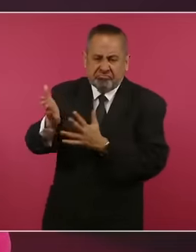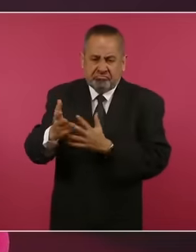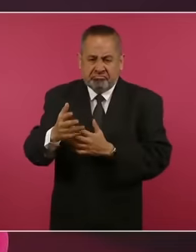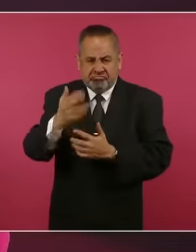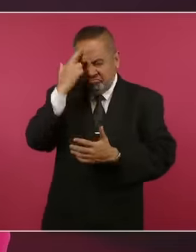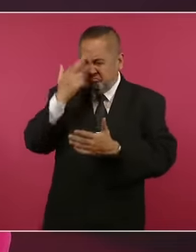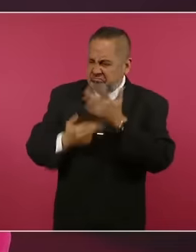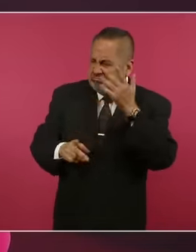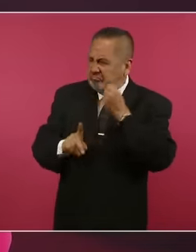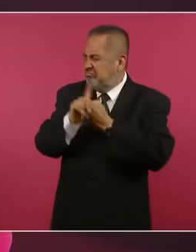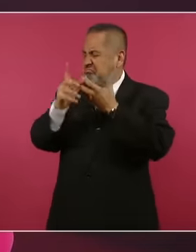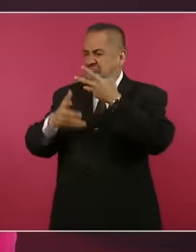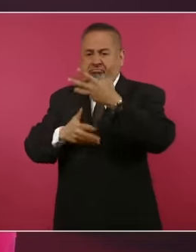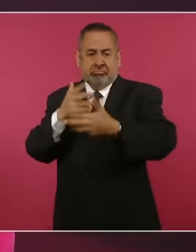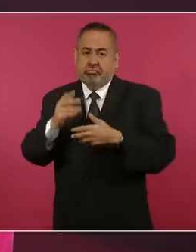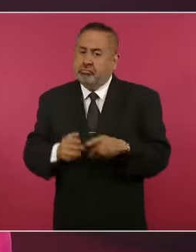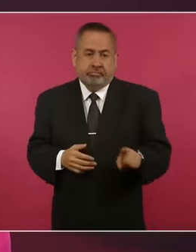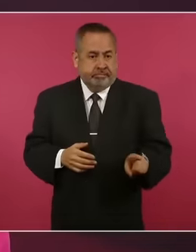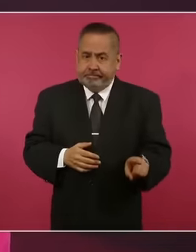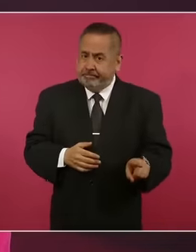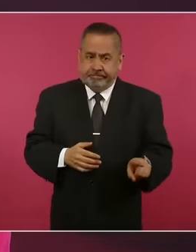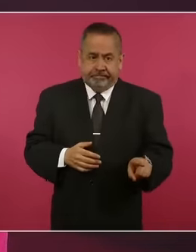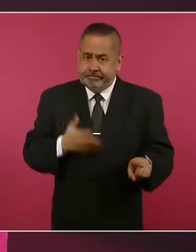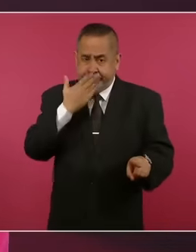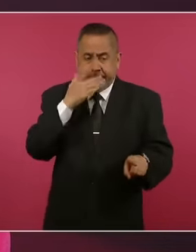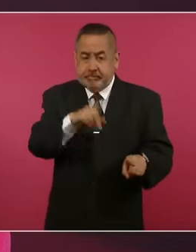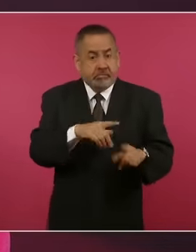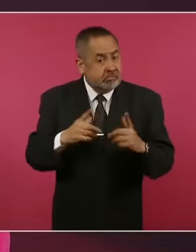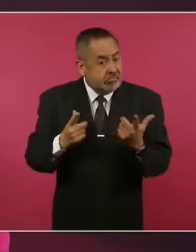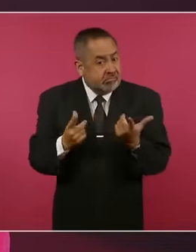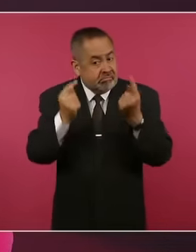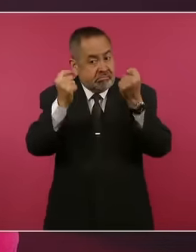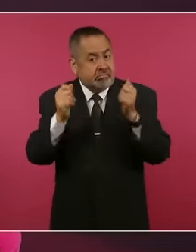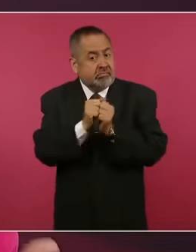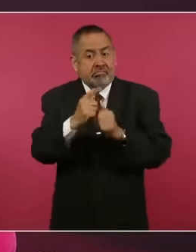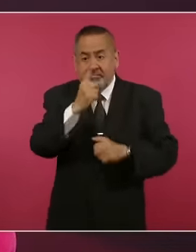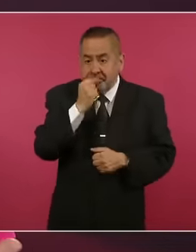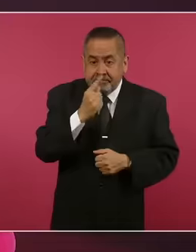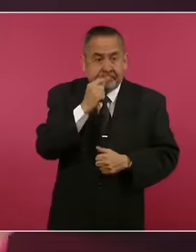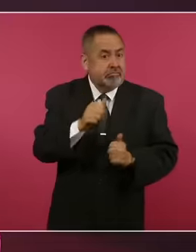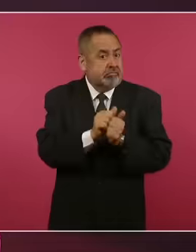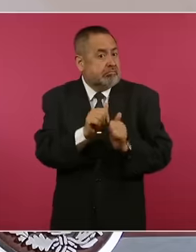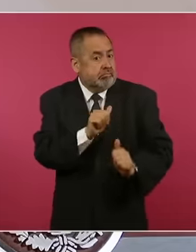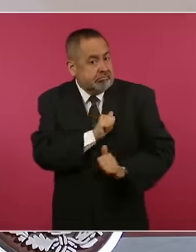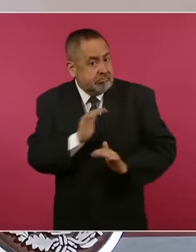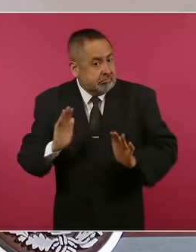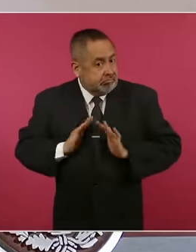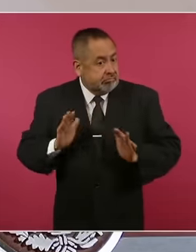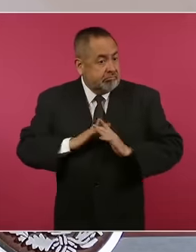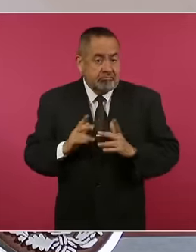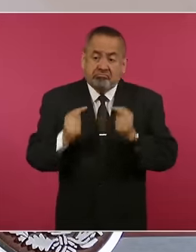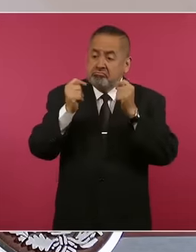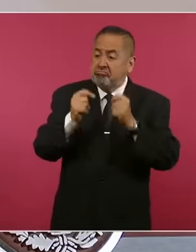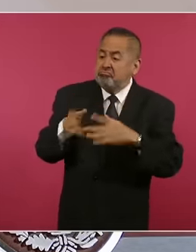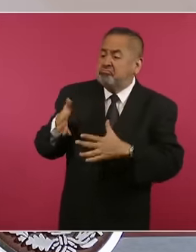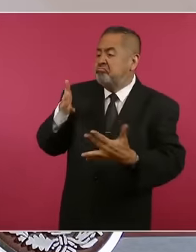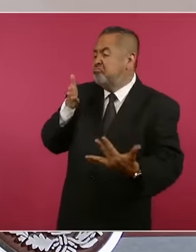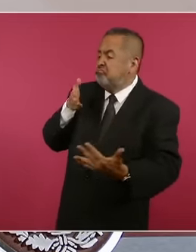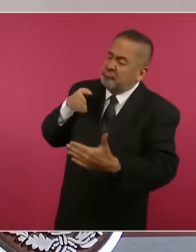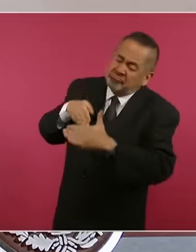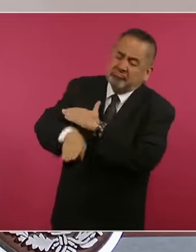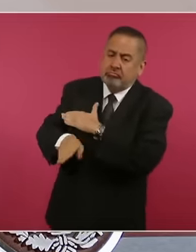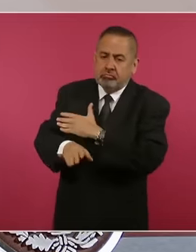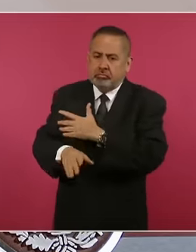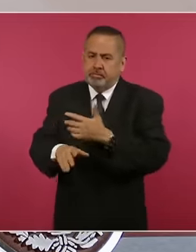violenta con, digamos, con fuerzas policíacas, militares, es una violación que